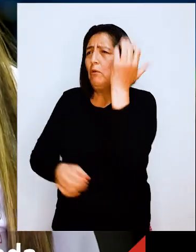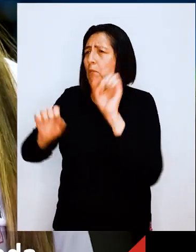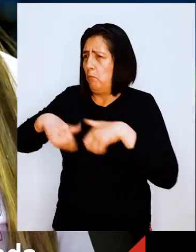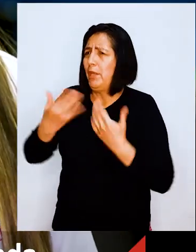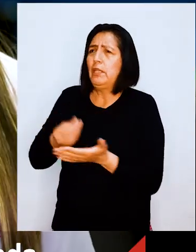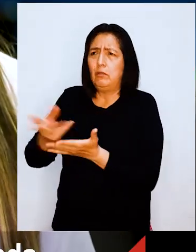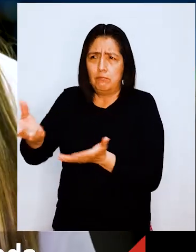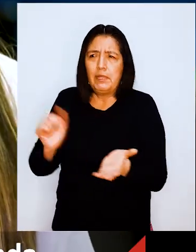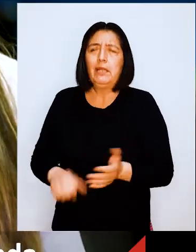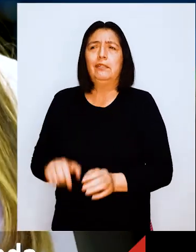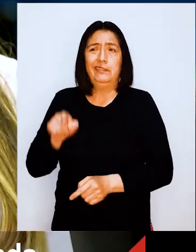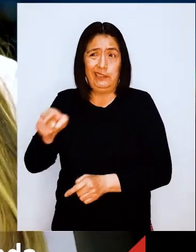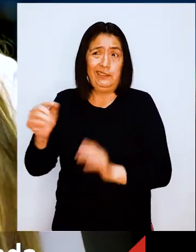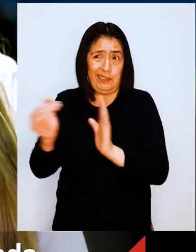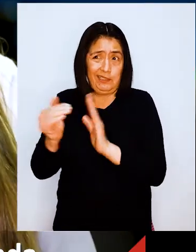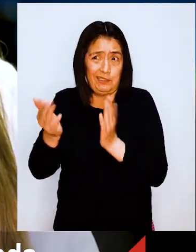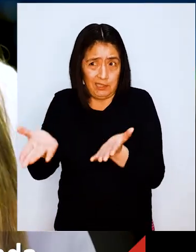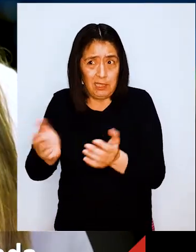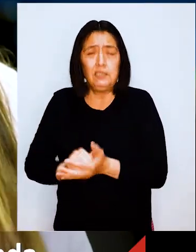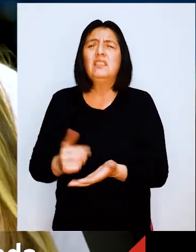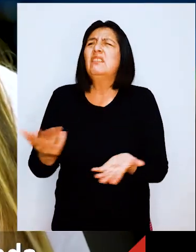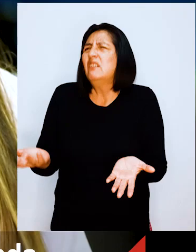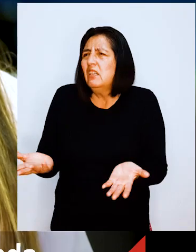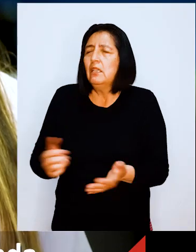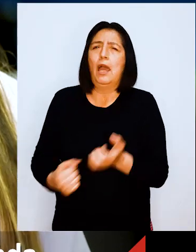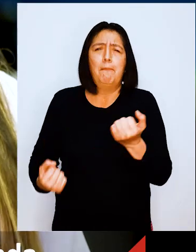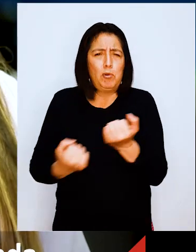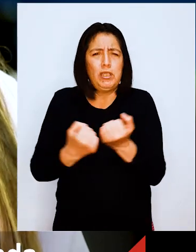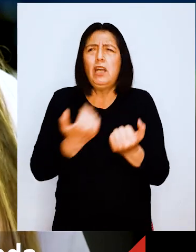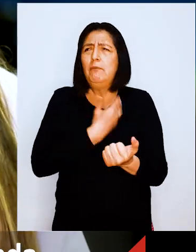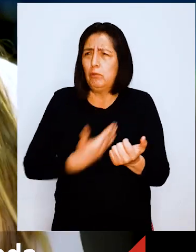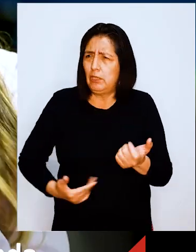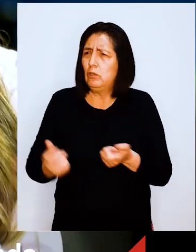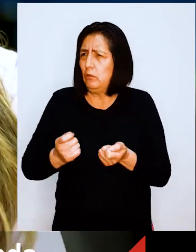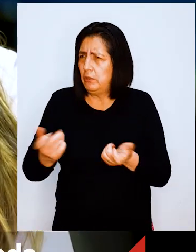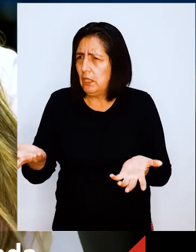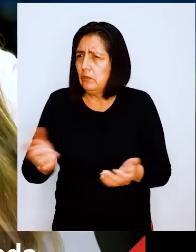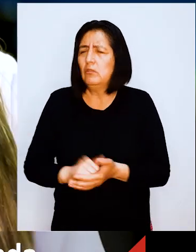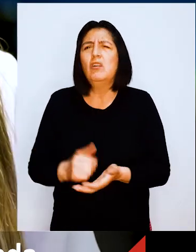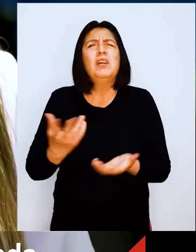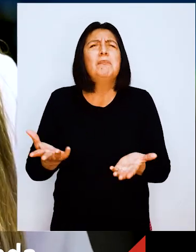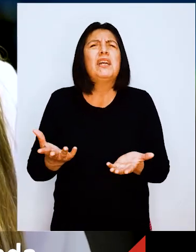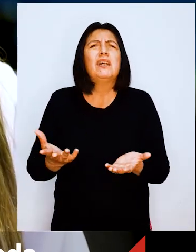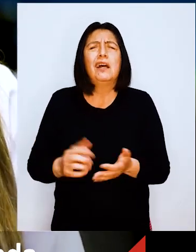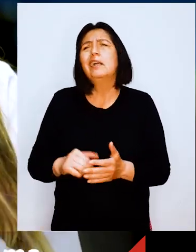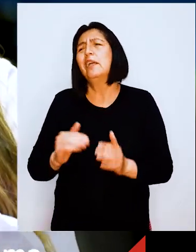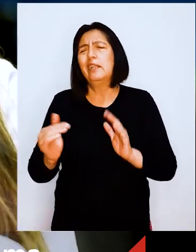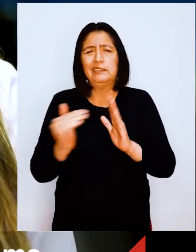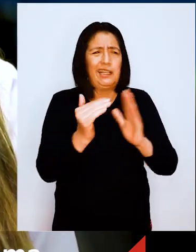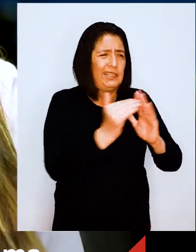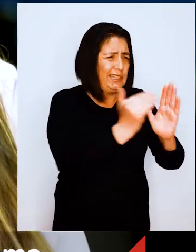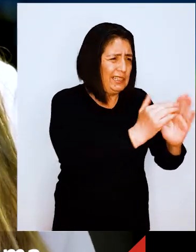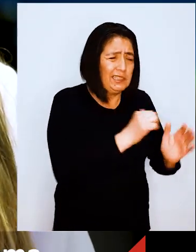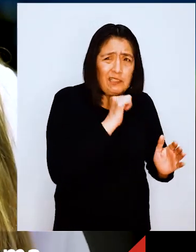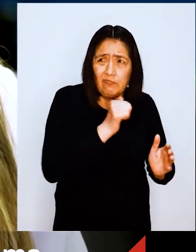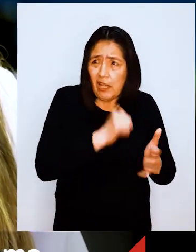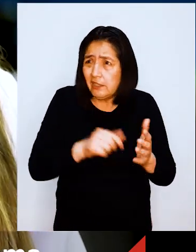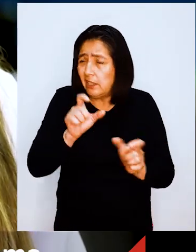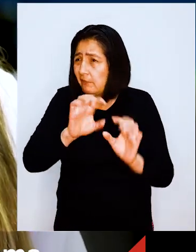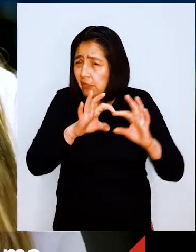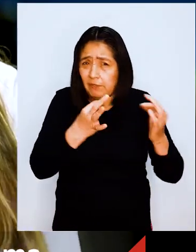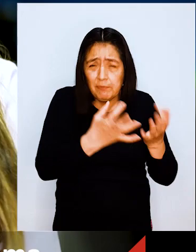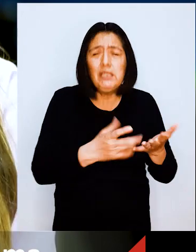vivienda de interés social es aquella vivienda subsidiada por el Estado y destinada a reducir el déficit